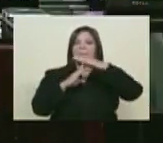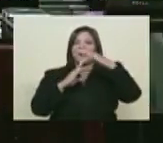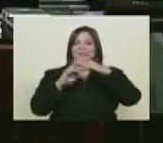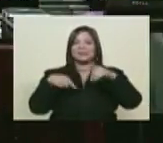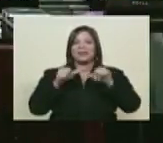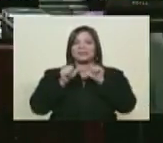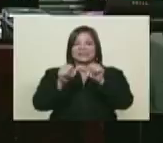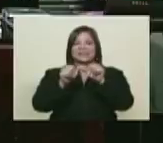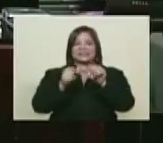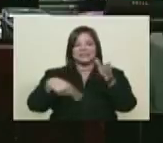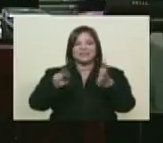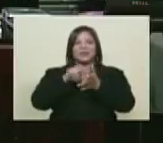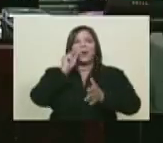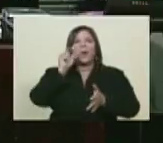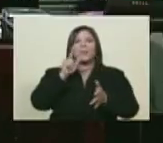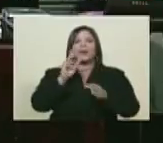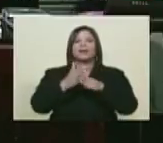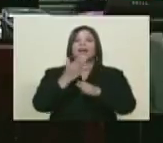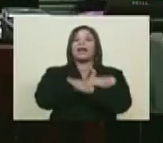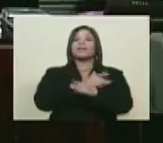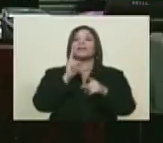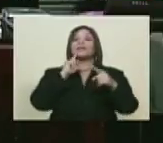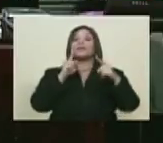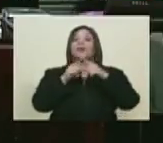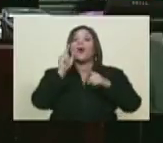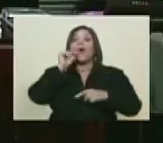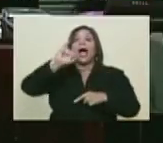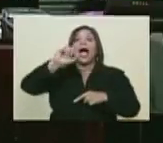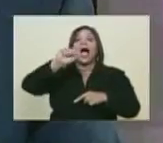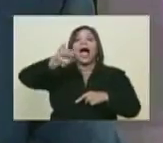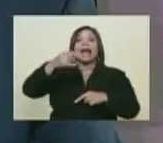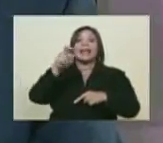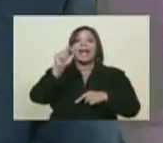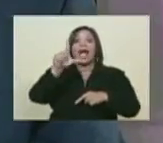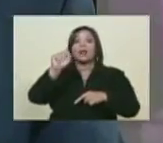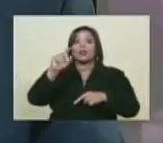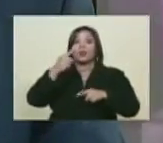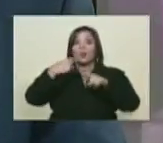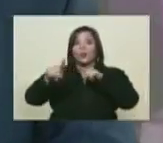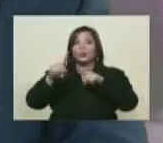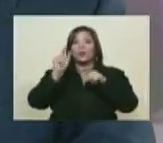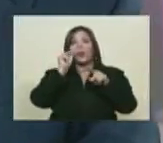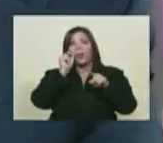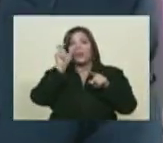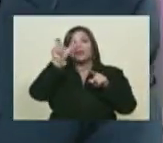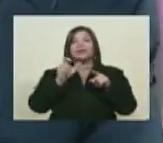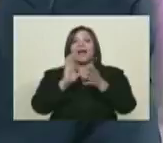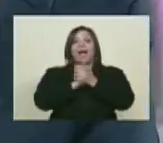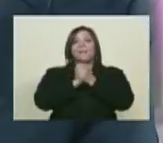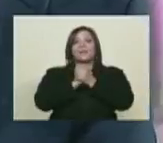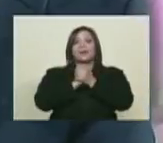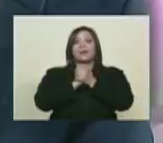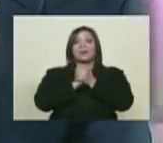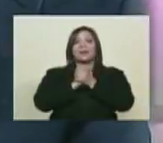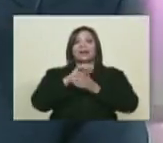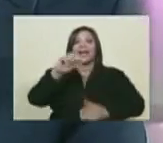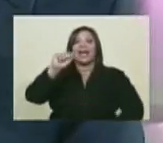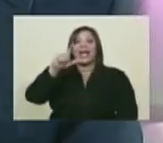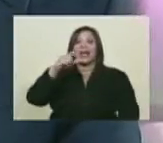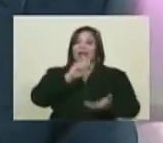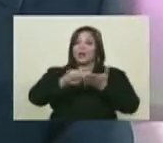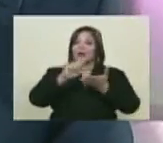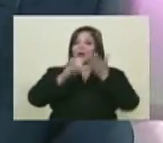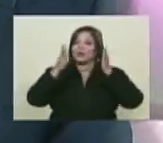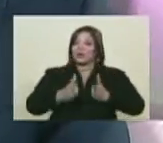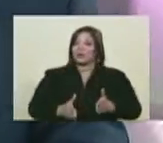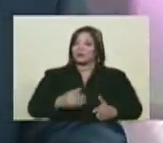Ya venimos enseguida con Miguel Jaime. Y prevenido está Alejandro López. No el arquitecto, gran amigo, sino el historiador, un